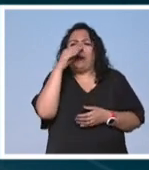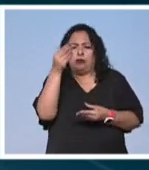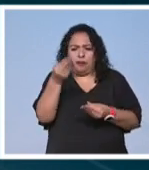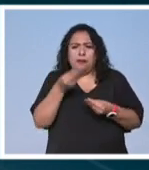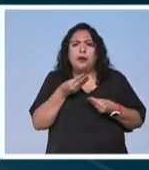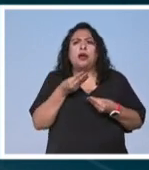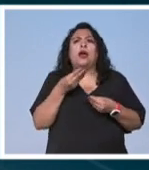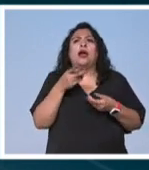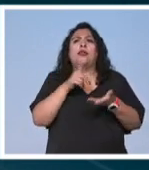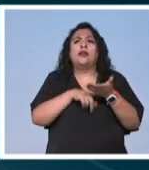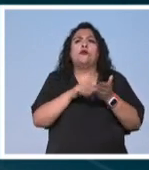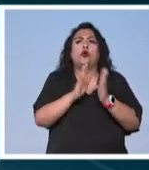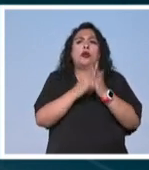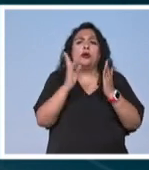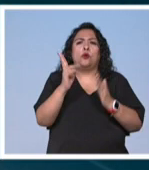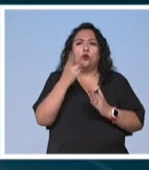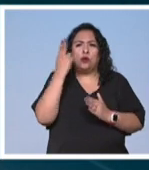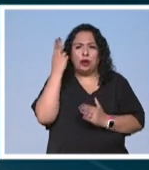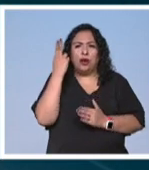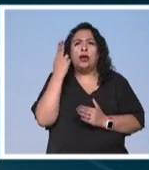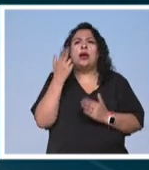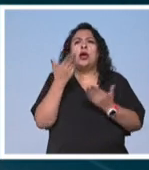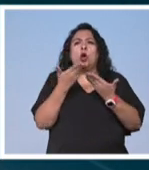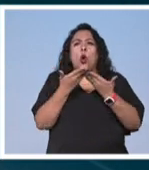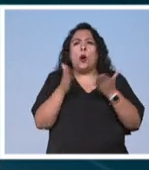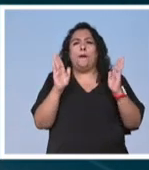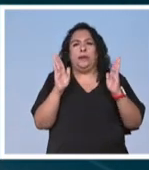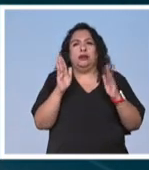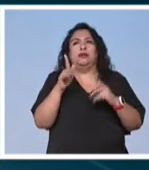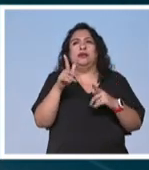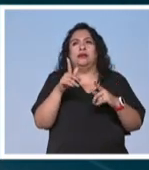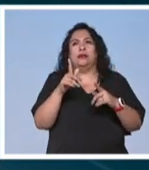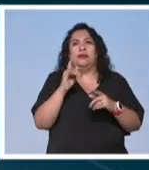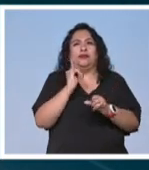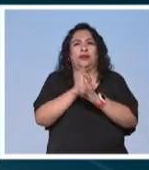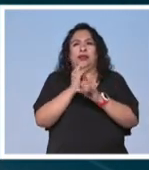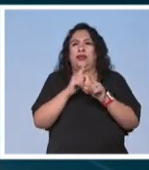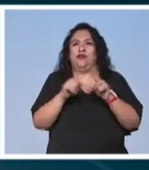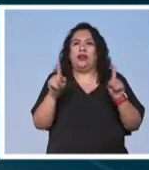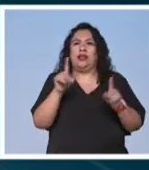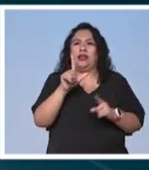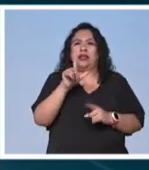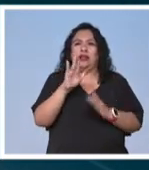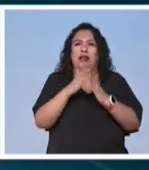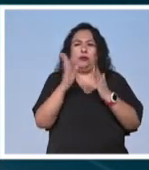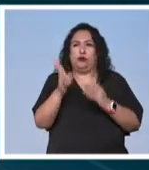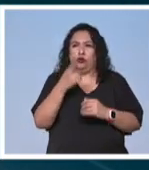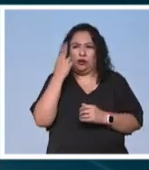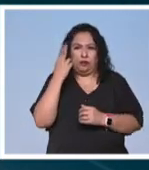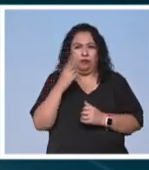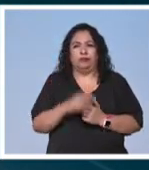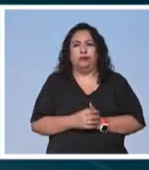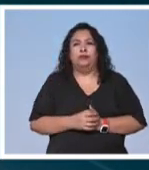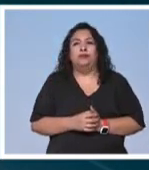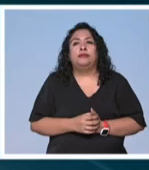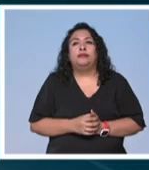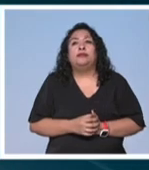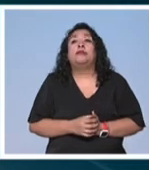a través de Libro Sunam Open Access es una página muy distinta a la de Libro Sunam normal entonces